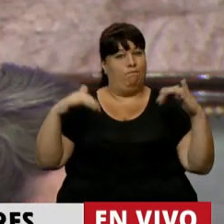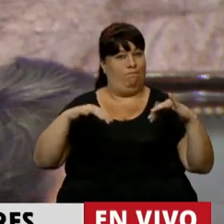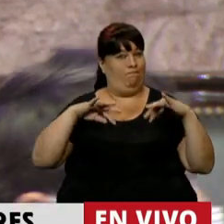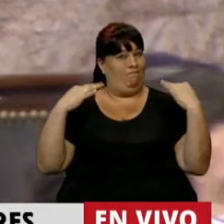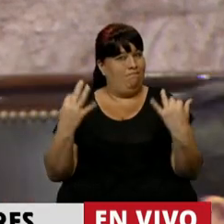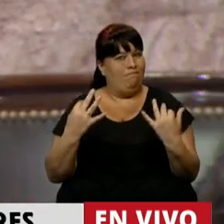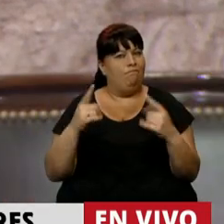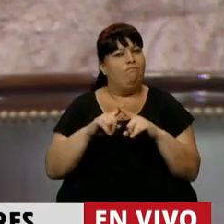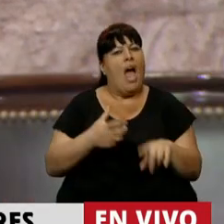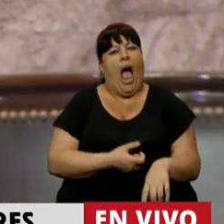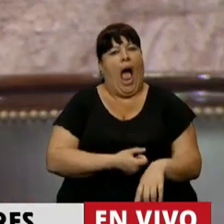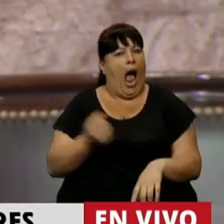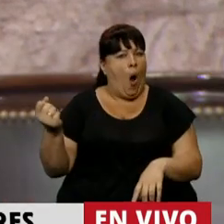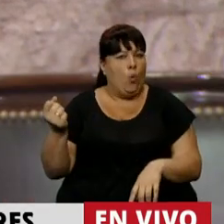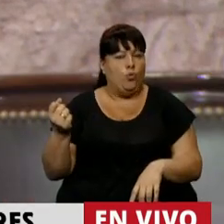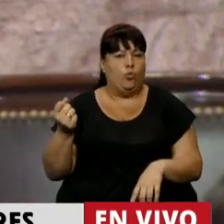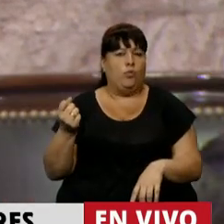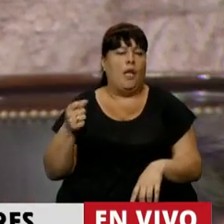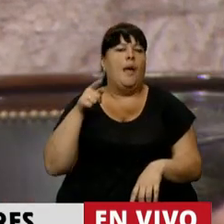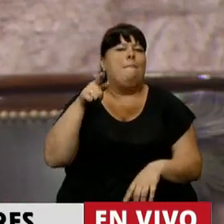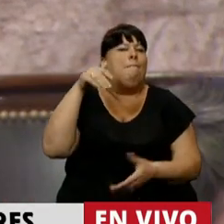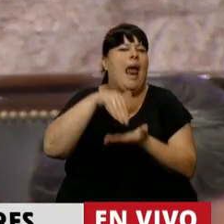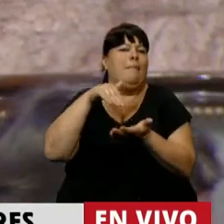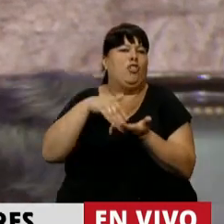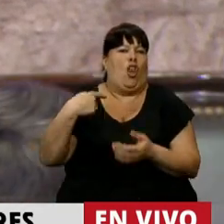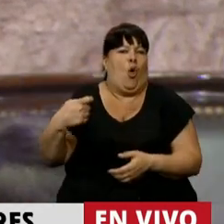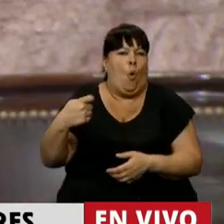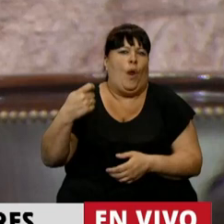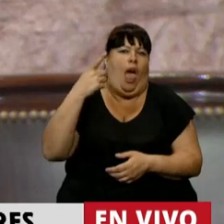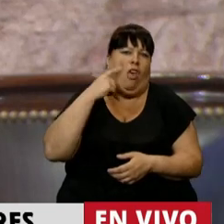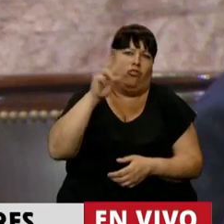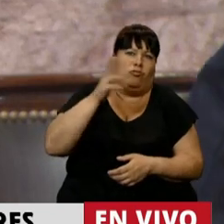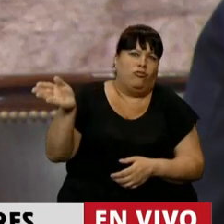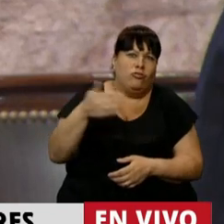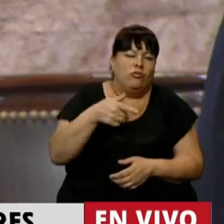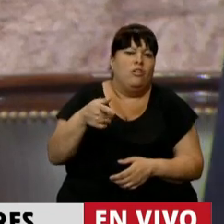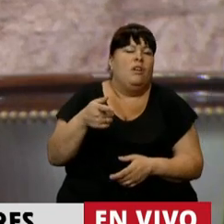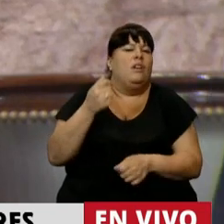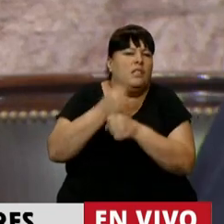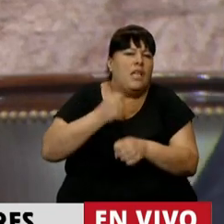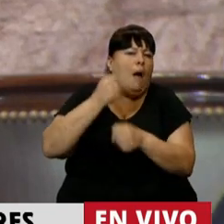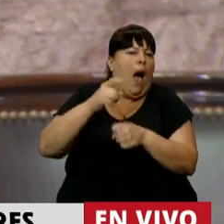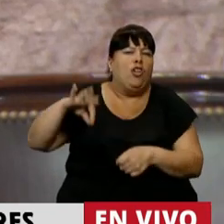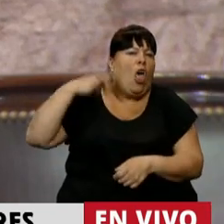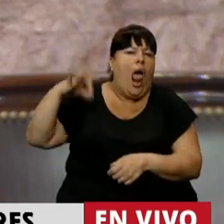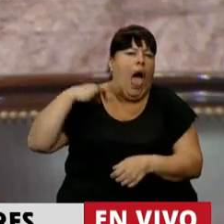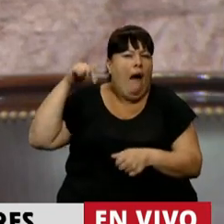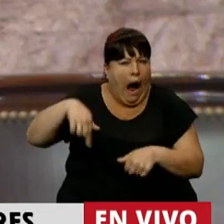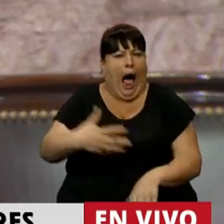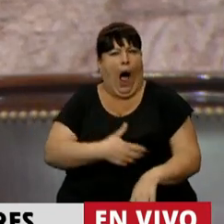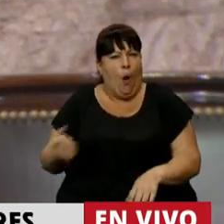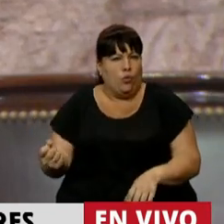a un ajuste a millones de jubiladas y jubilados que trabajaron toda su vida.